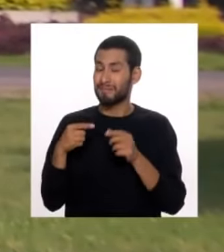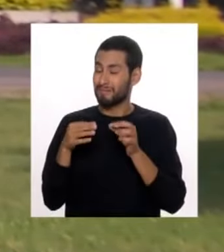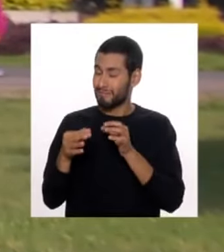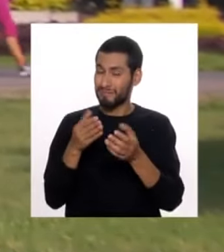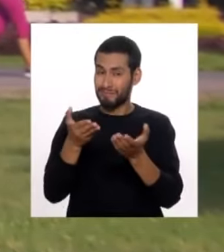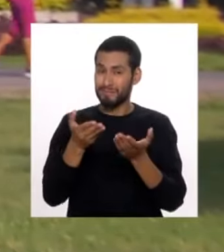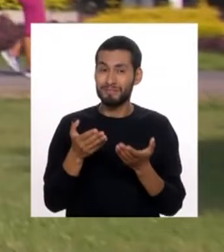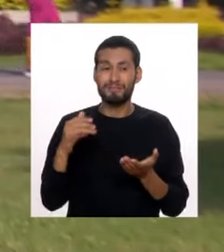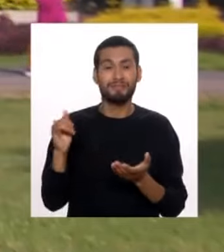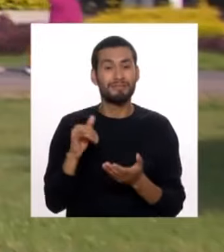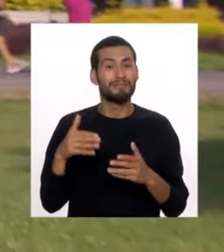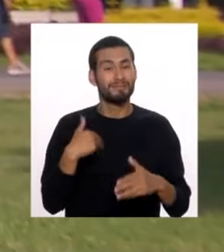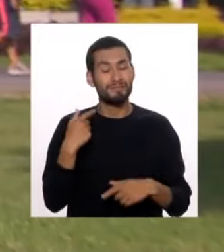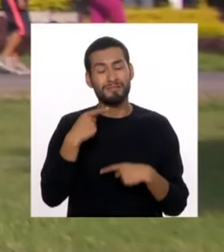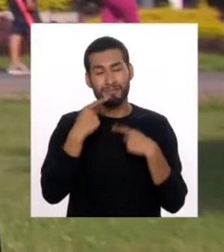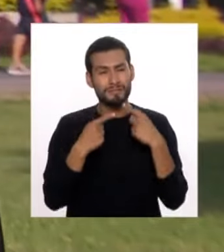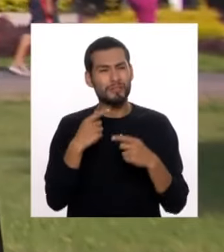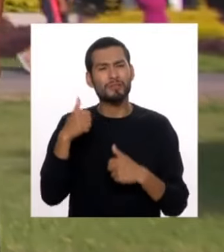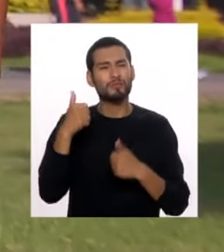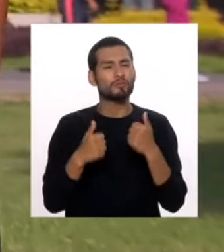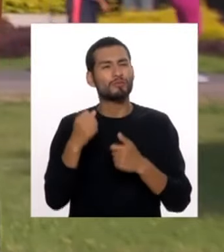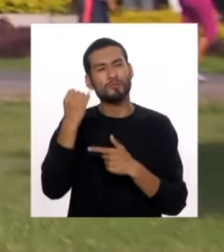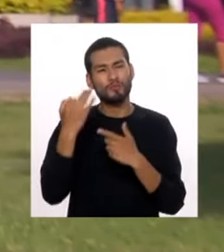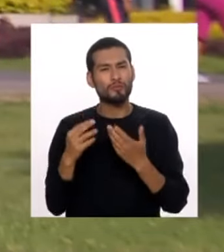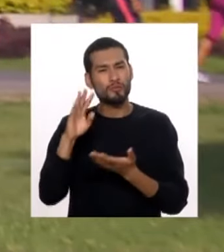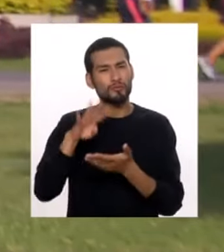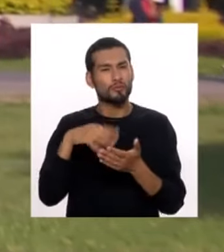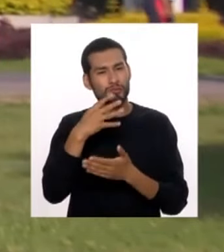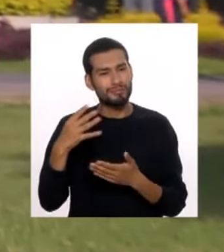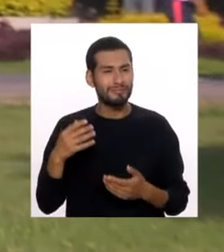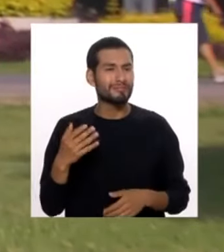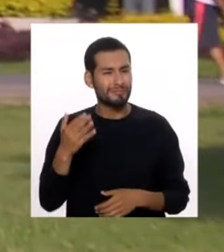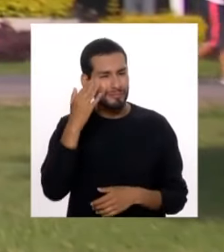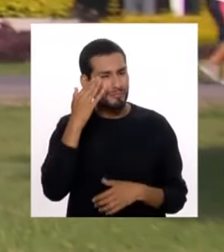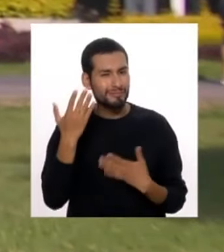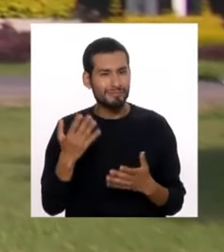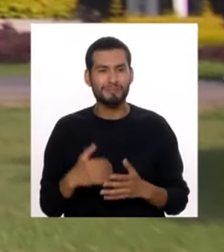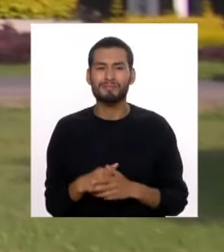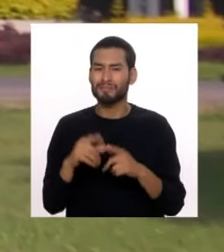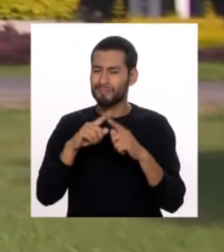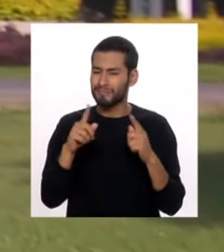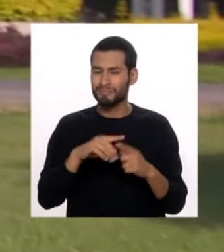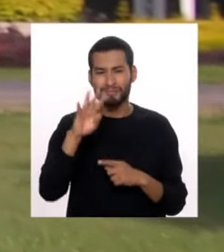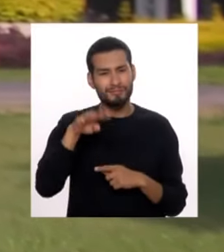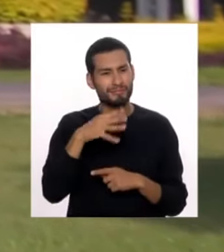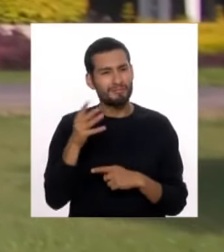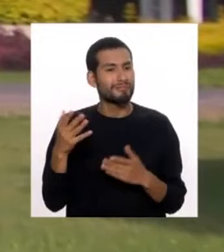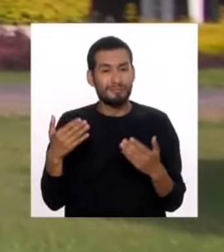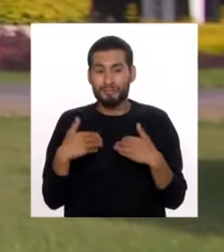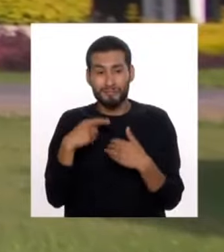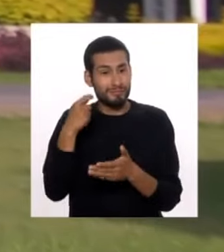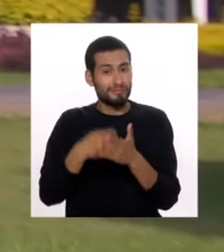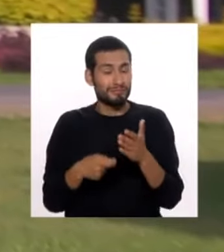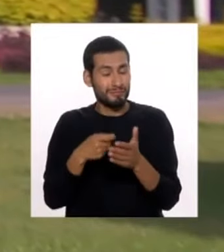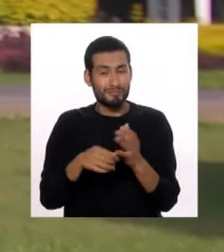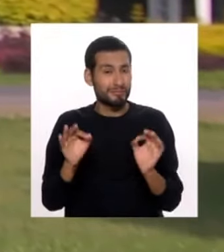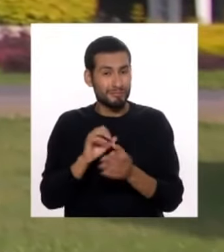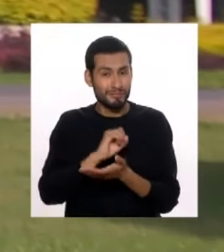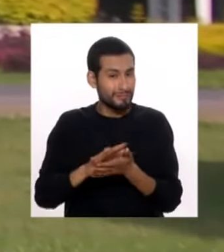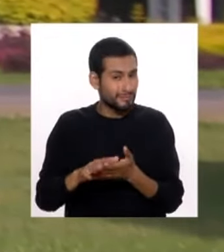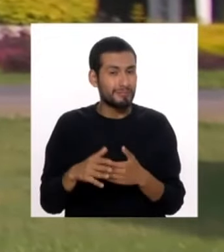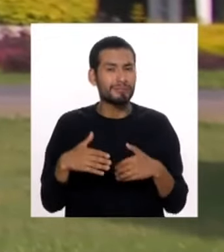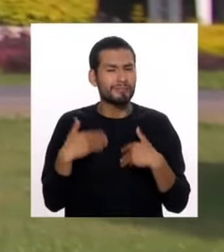invitación y sobre todo comentará cuáles son estos horarios. Sabemos que también hay algunos horarios que no tienen costo de ingreso.